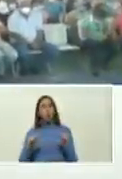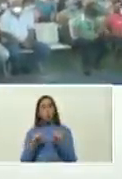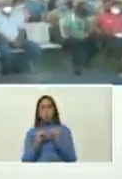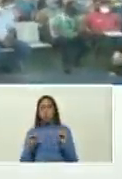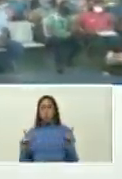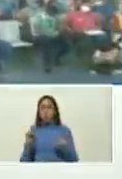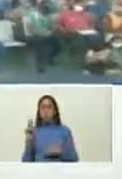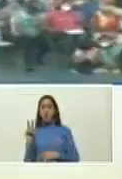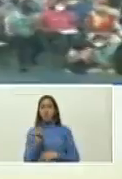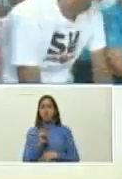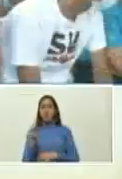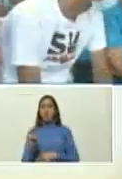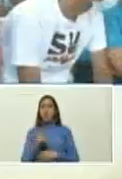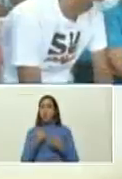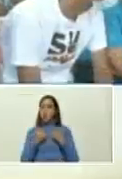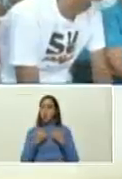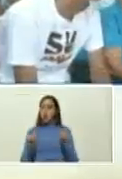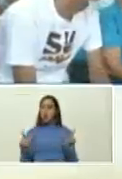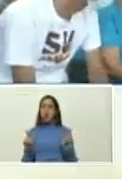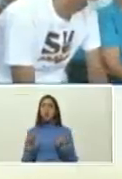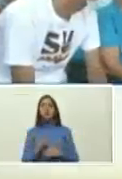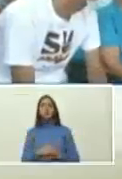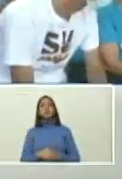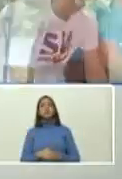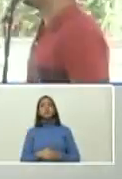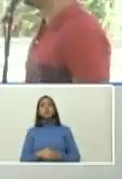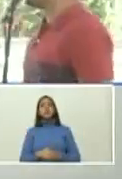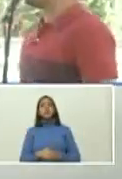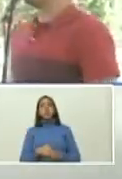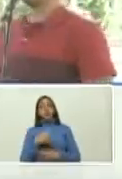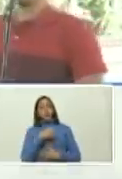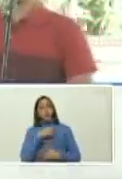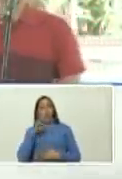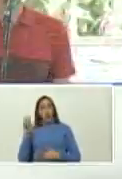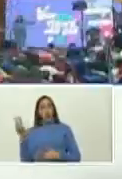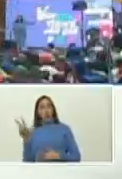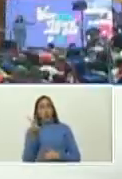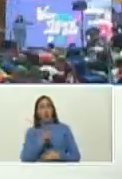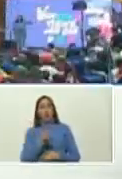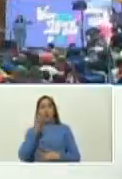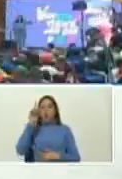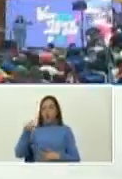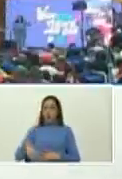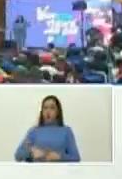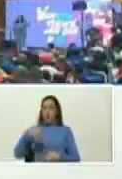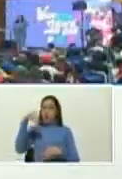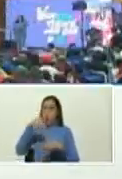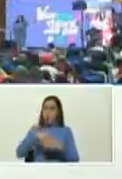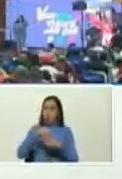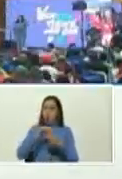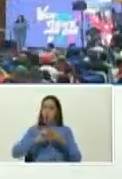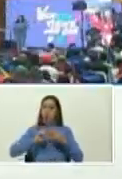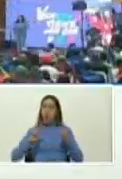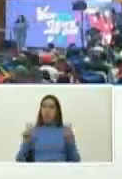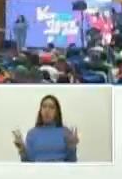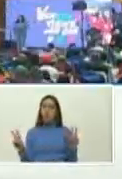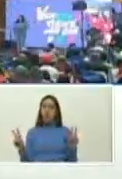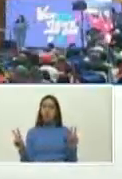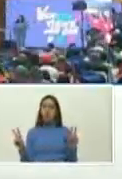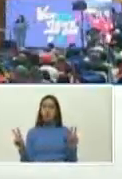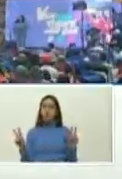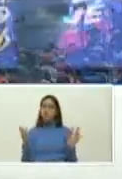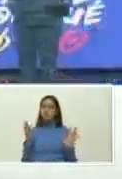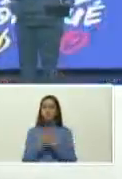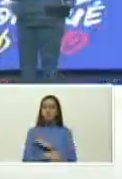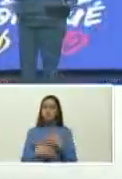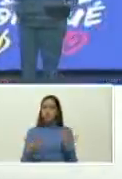venezolana por la libertad venezolana por la república bolivariana es votar por la paz es votar